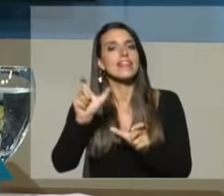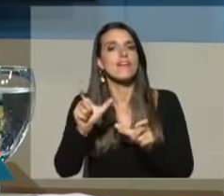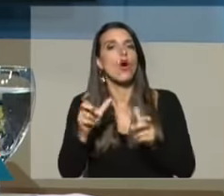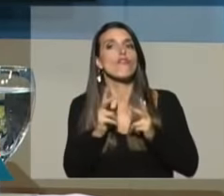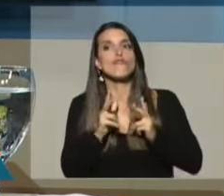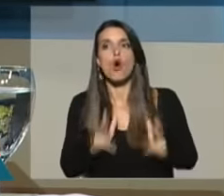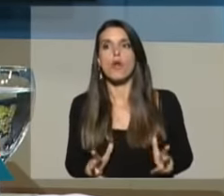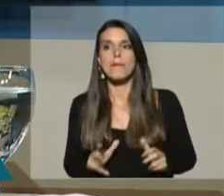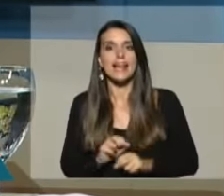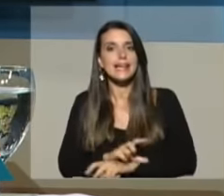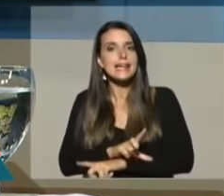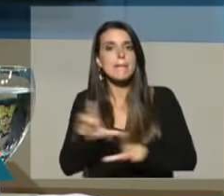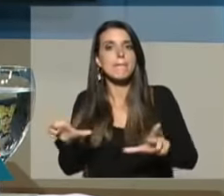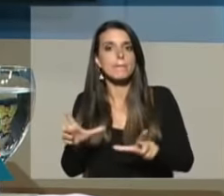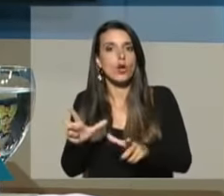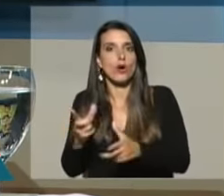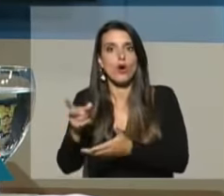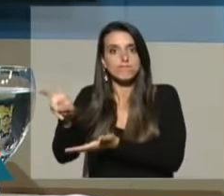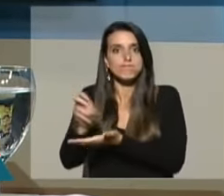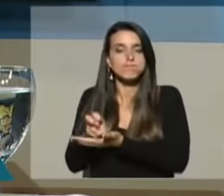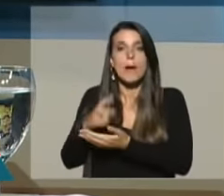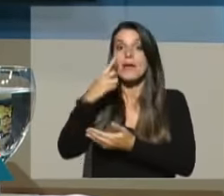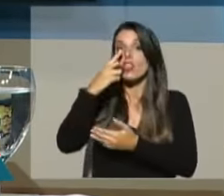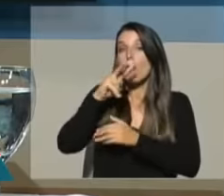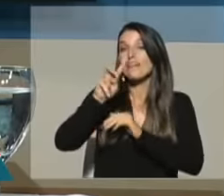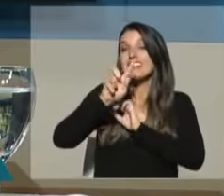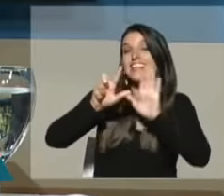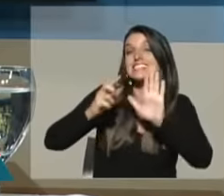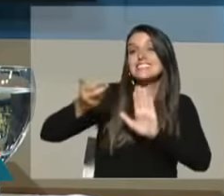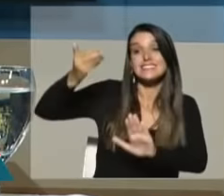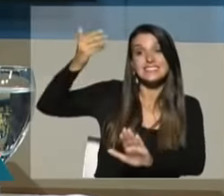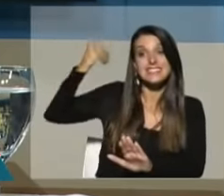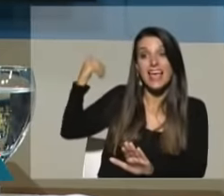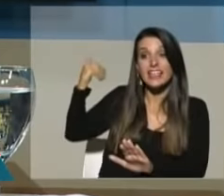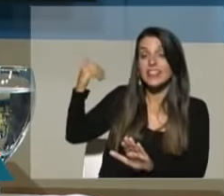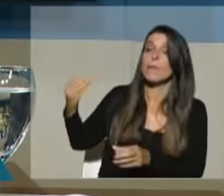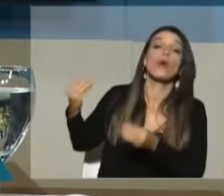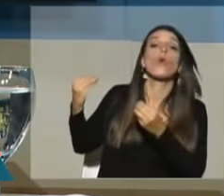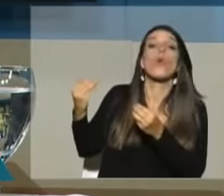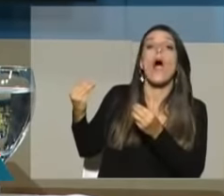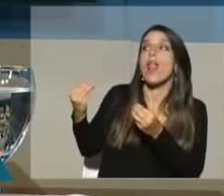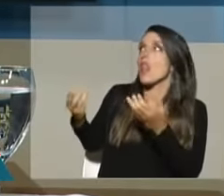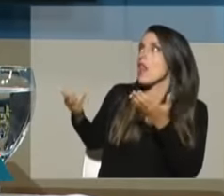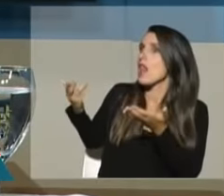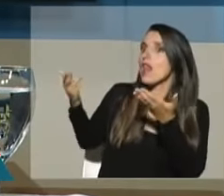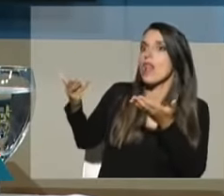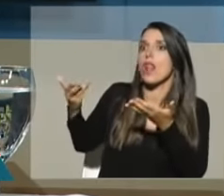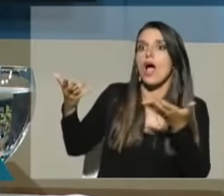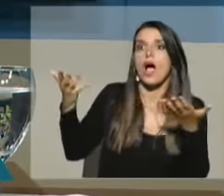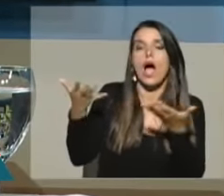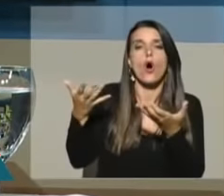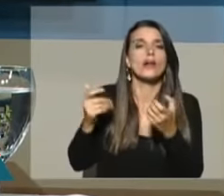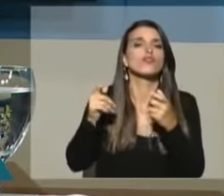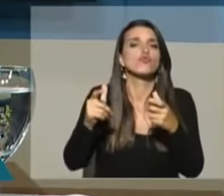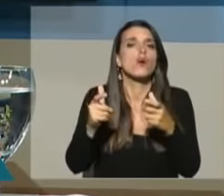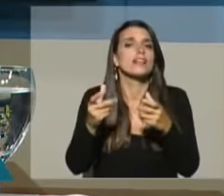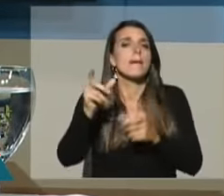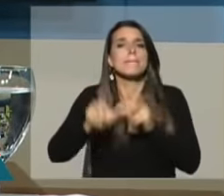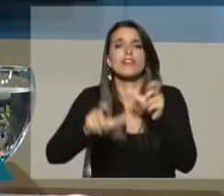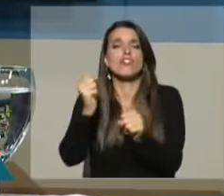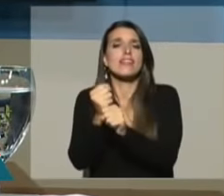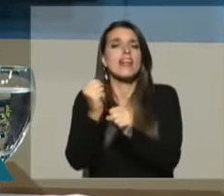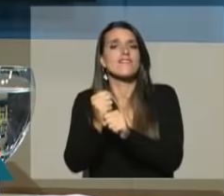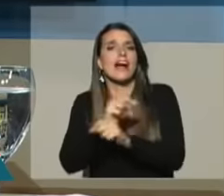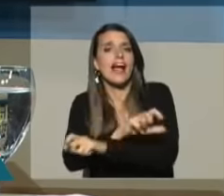formal. Hay que retrotraerse al año 2017 para encontrar los niveles que hoy tiene, por suerte, la cantidad de gente trabajando en la